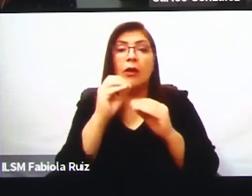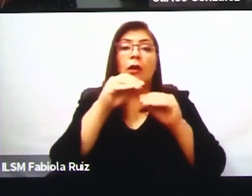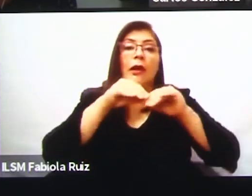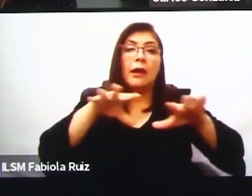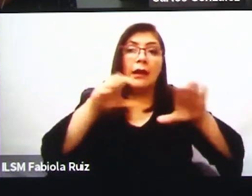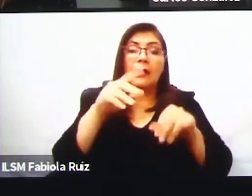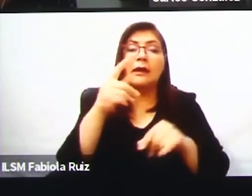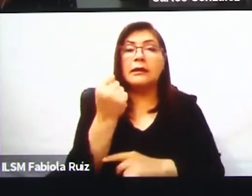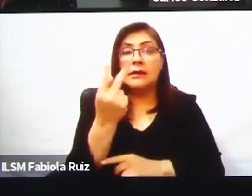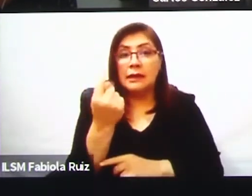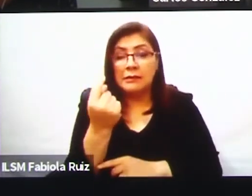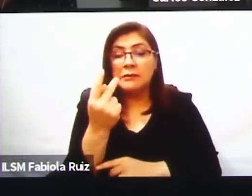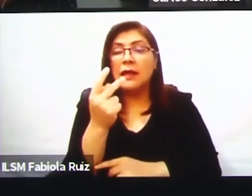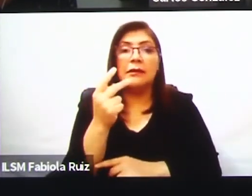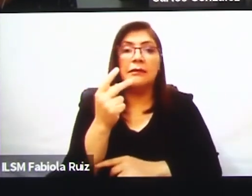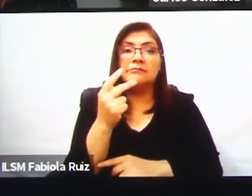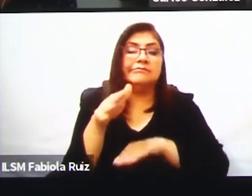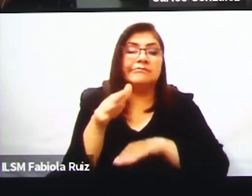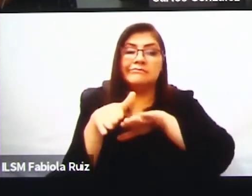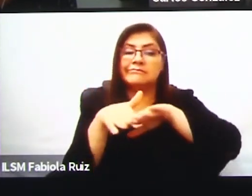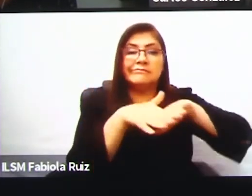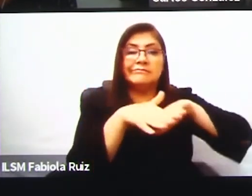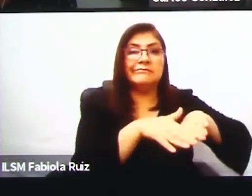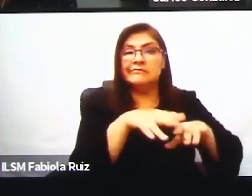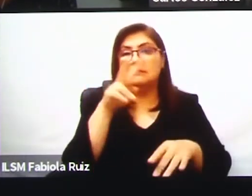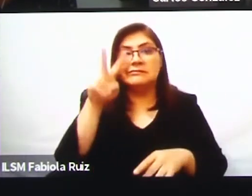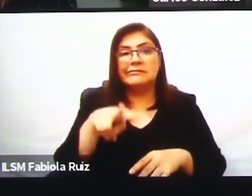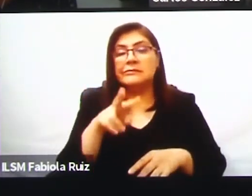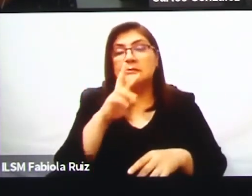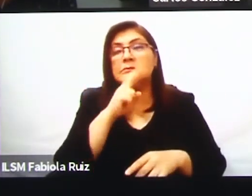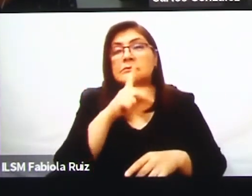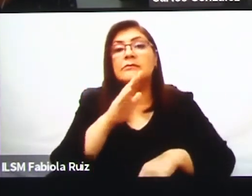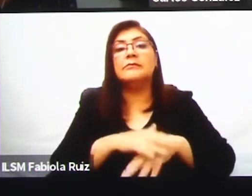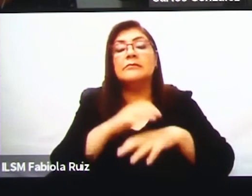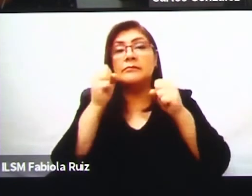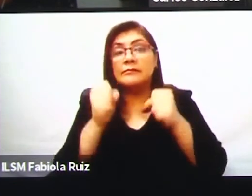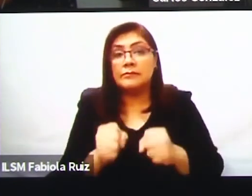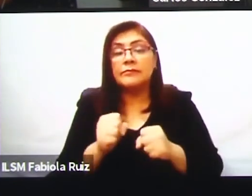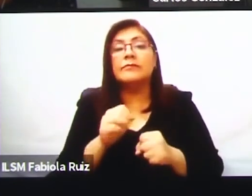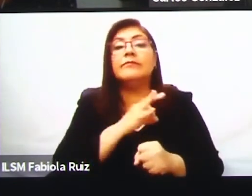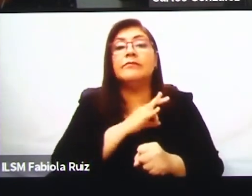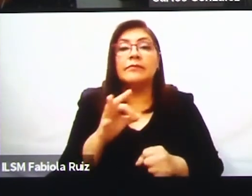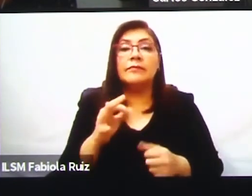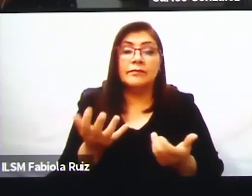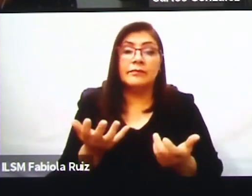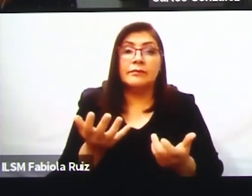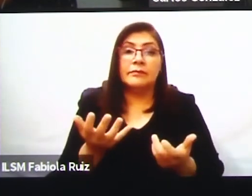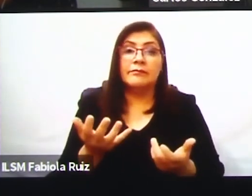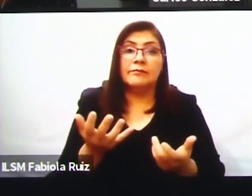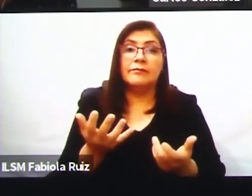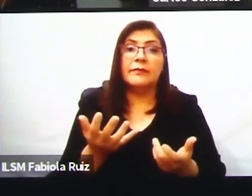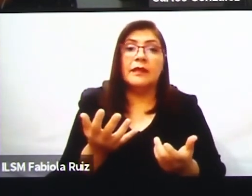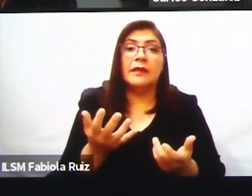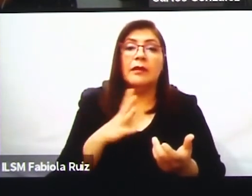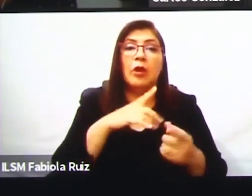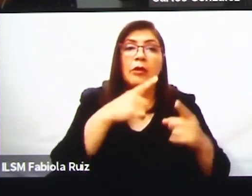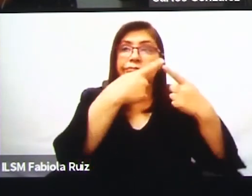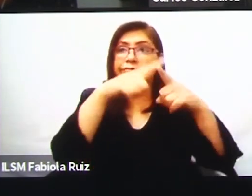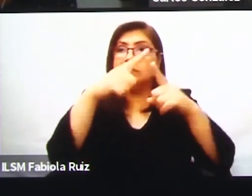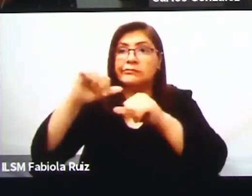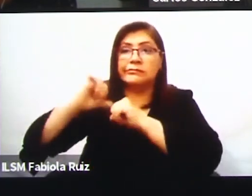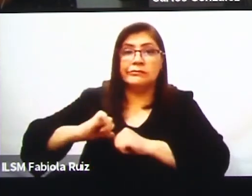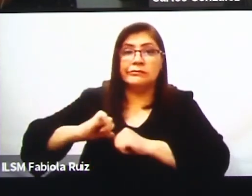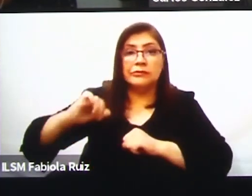través de televisión digital. Vale la pena convocar a todas las autoridades